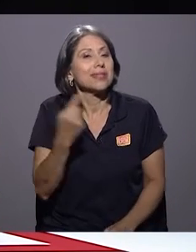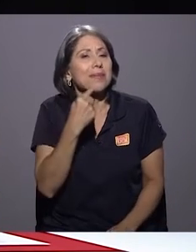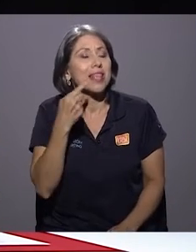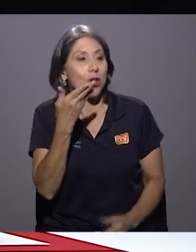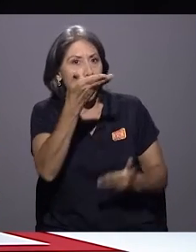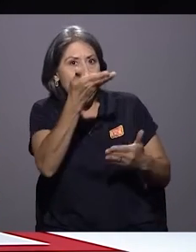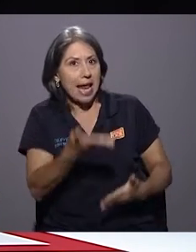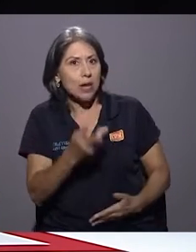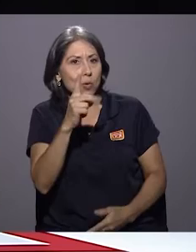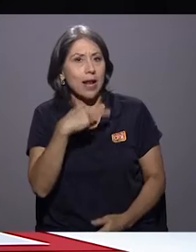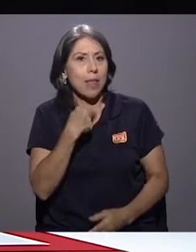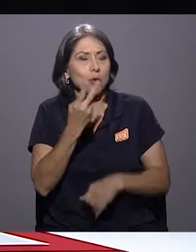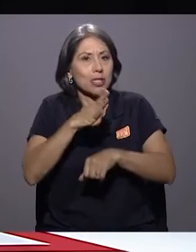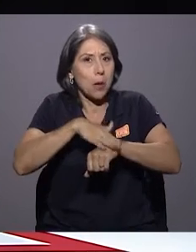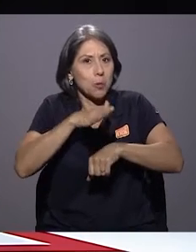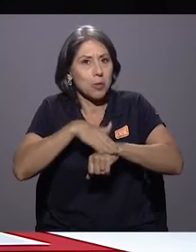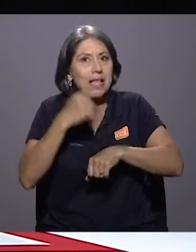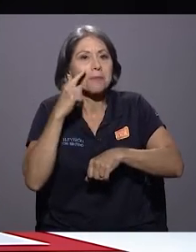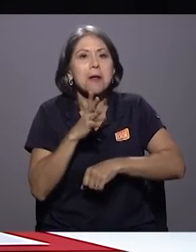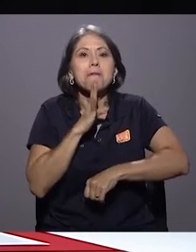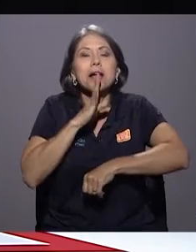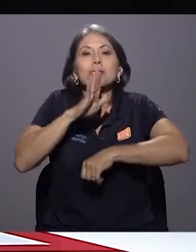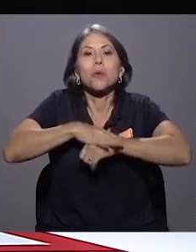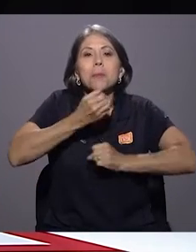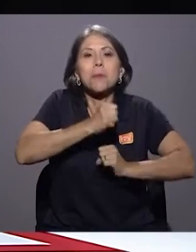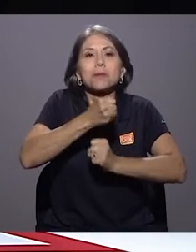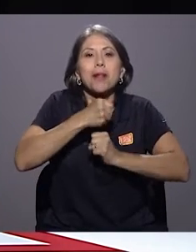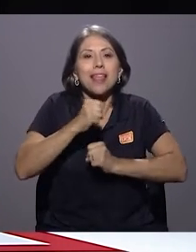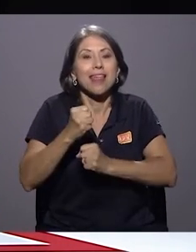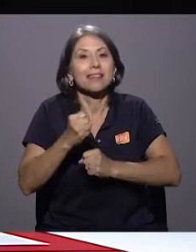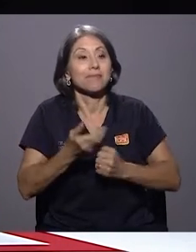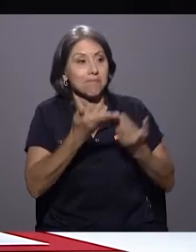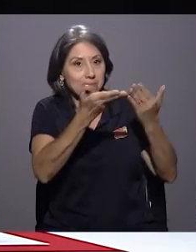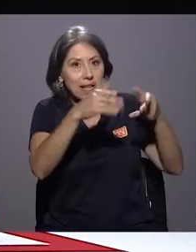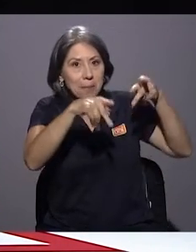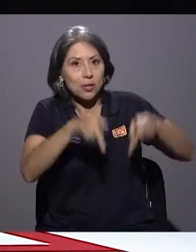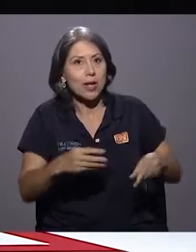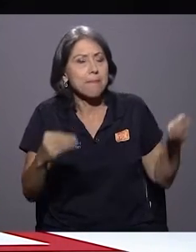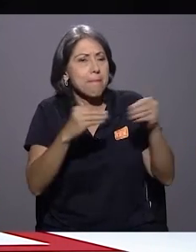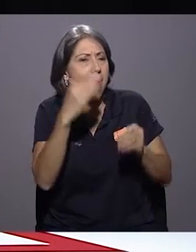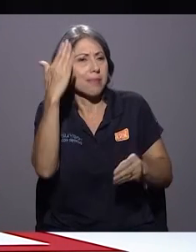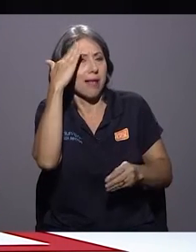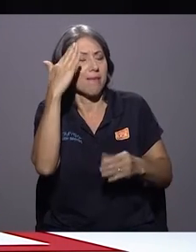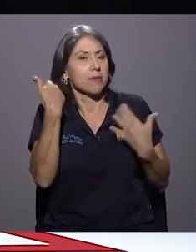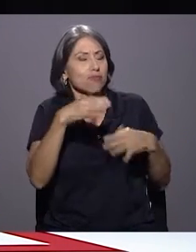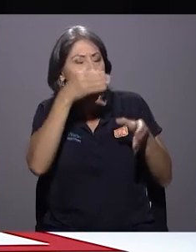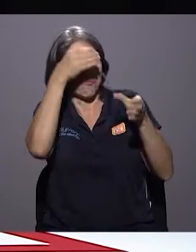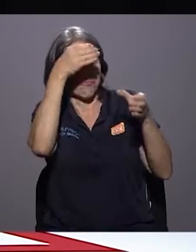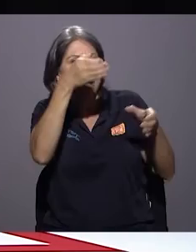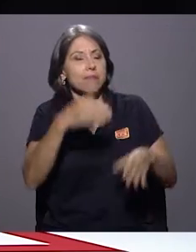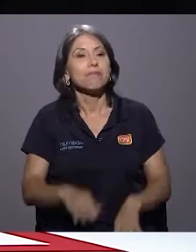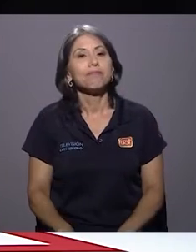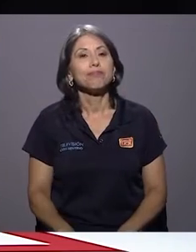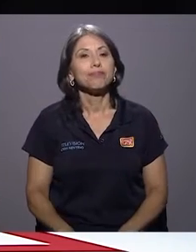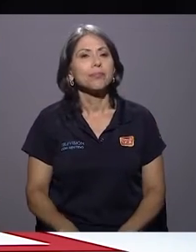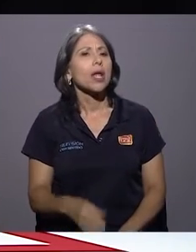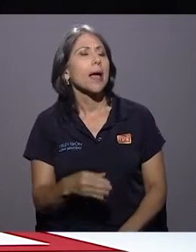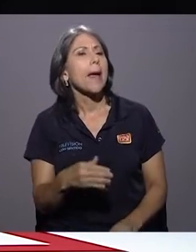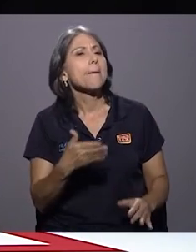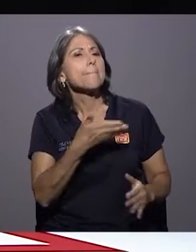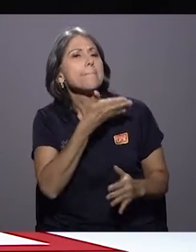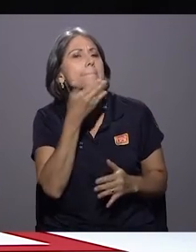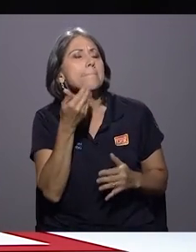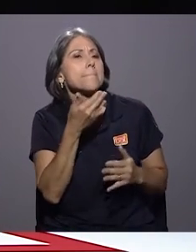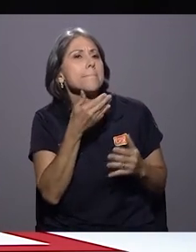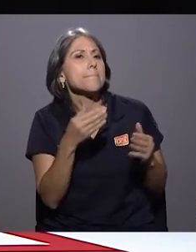una de las voces autorizadas en este país para hablar de municipalidades. Considero que es la persona que más sabe en ese tema. Don Juan, ¿cuál es el mayor reto que tiene